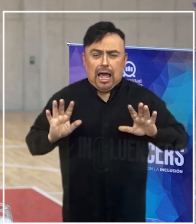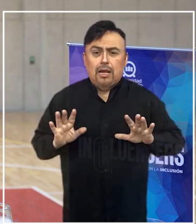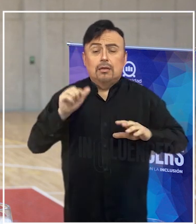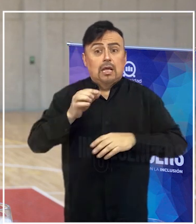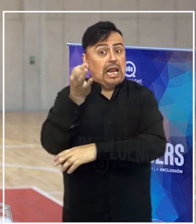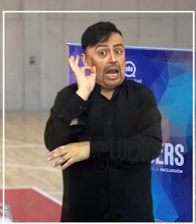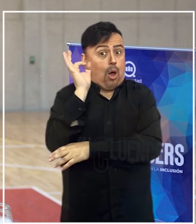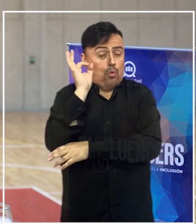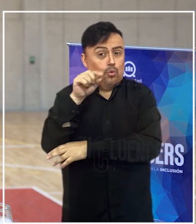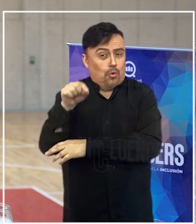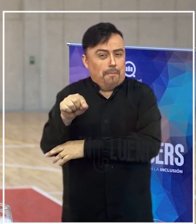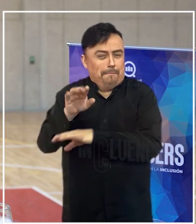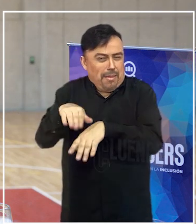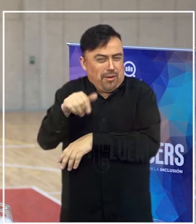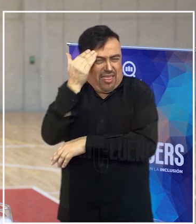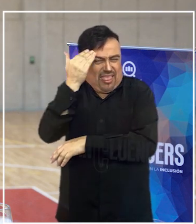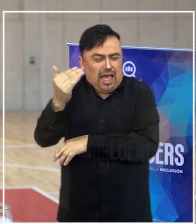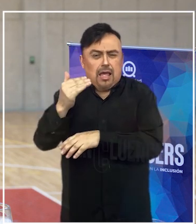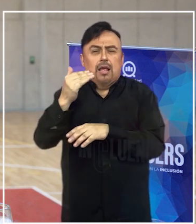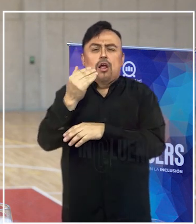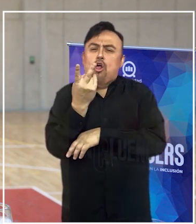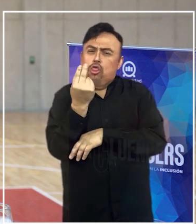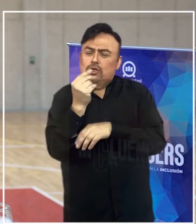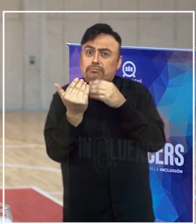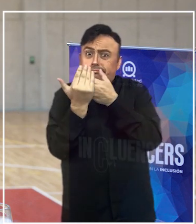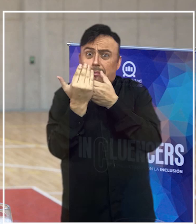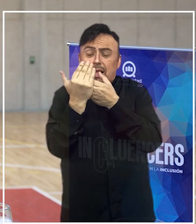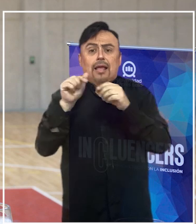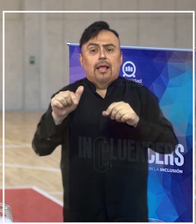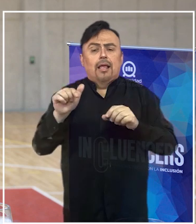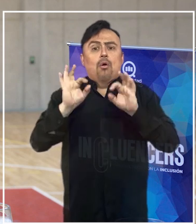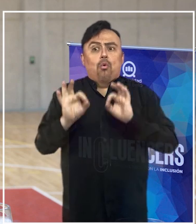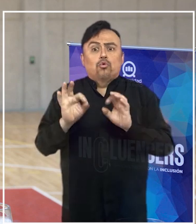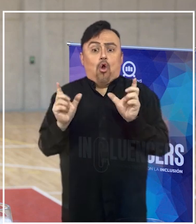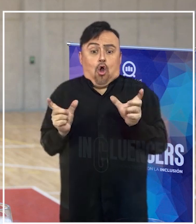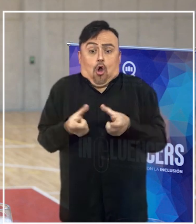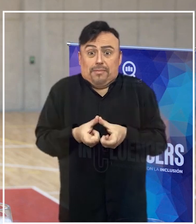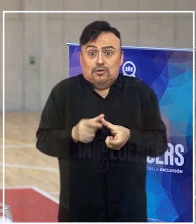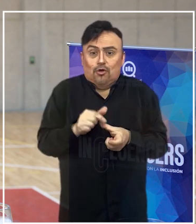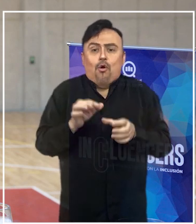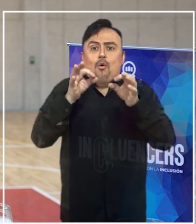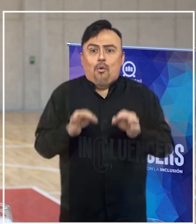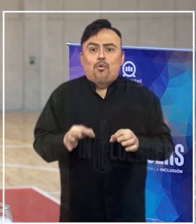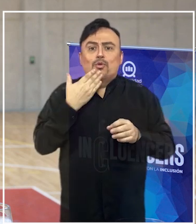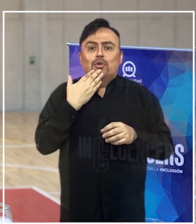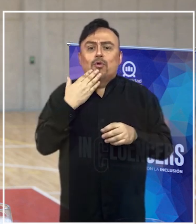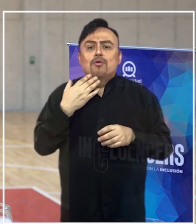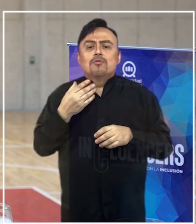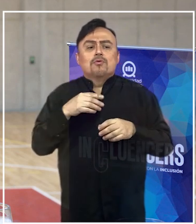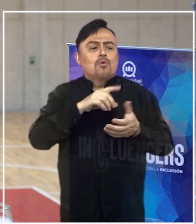reunión que teníamos fijado ese día, al mediodía, coincidió con que pudo la Comisión estar presente en varios